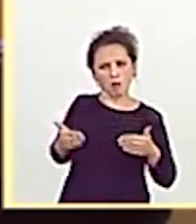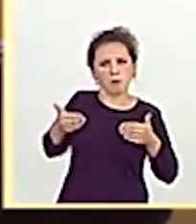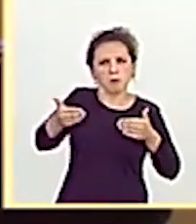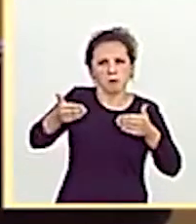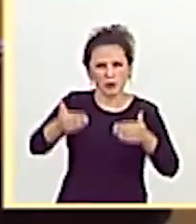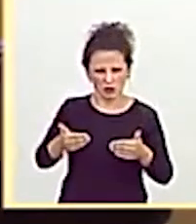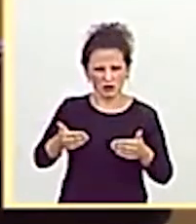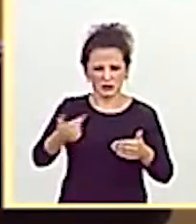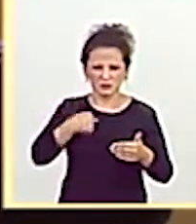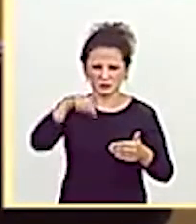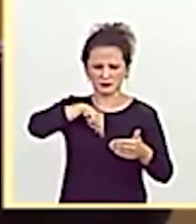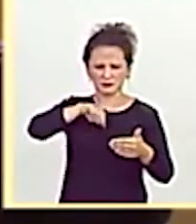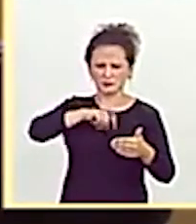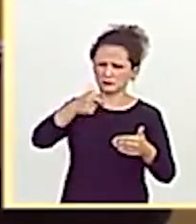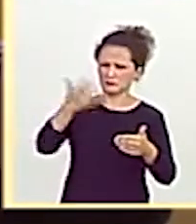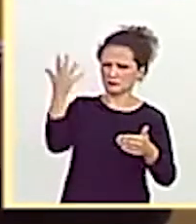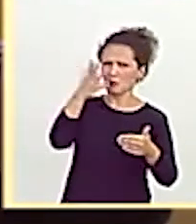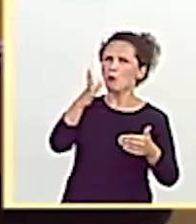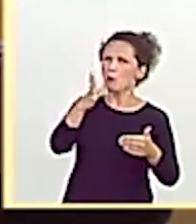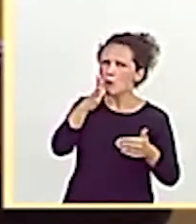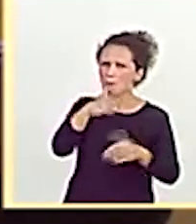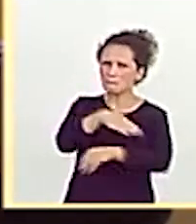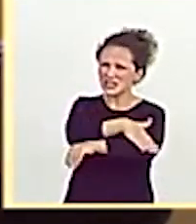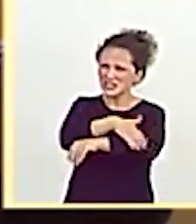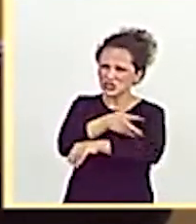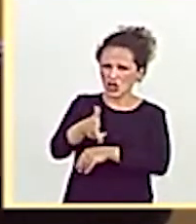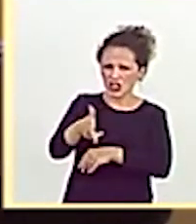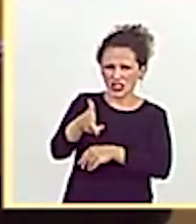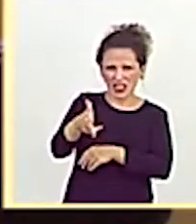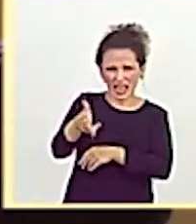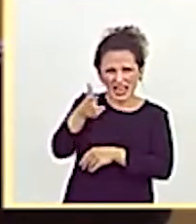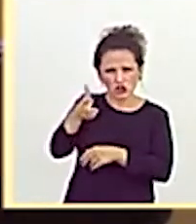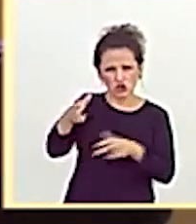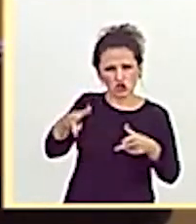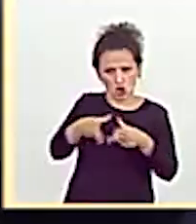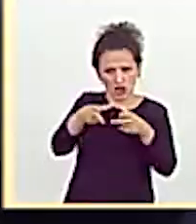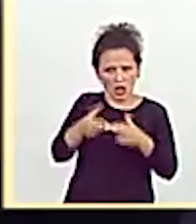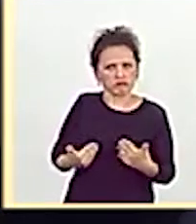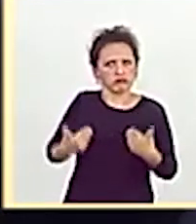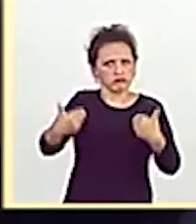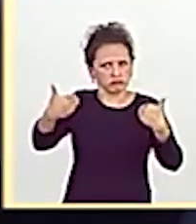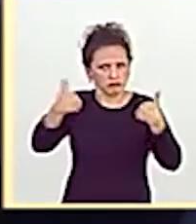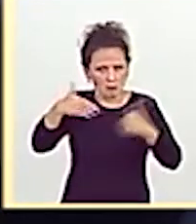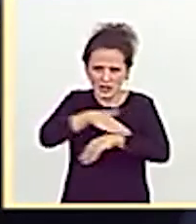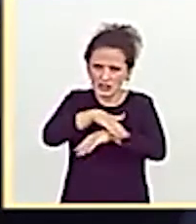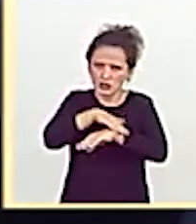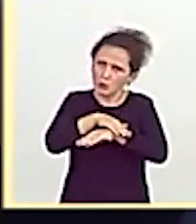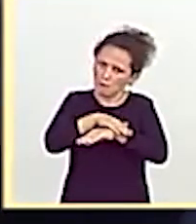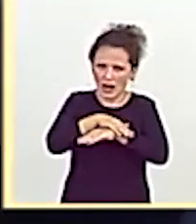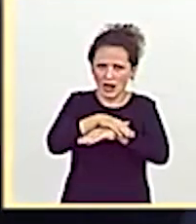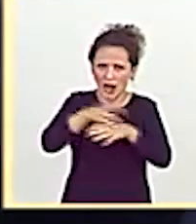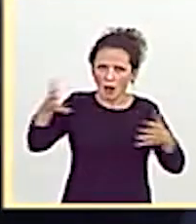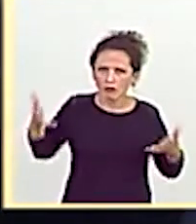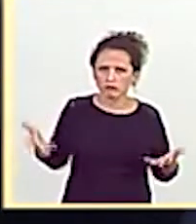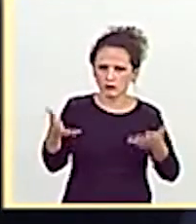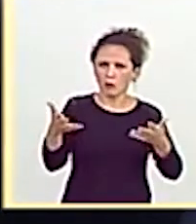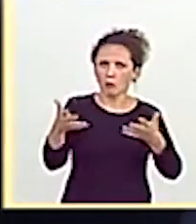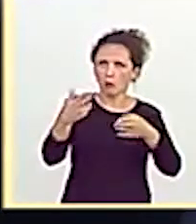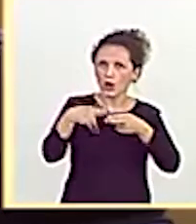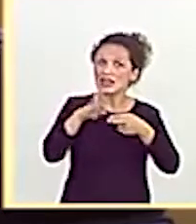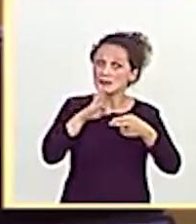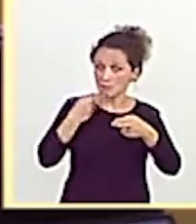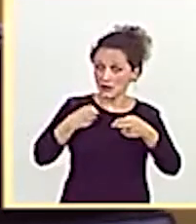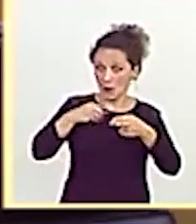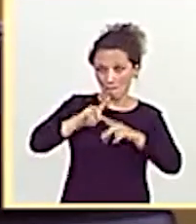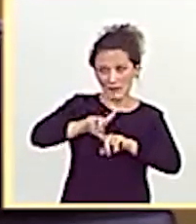extrañeza porque estando el ministro de Derechos Sociales a cuyo ministerio corresponde el impulso y el ejercicio de las políticas vinculadas a los mismos